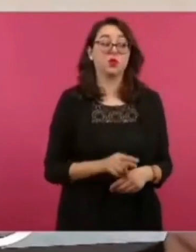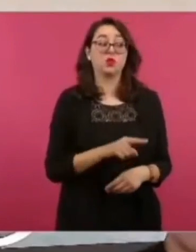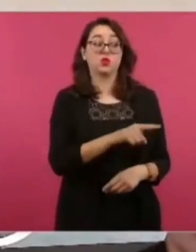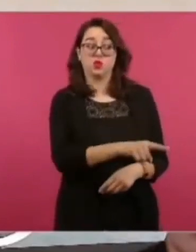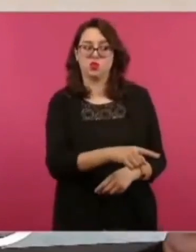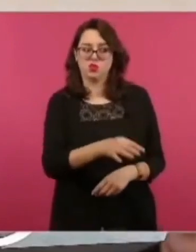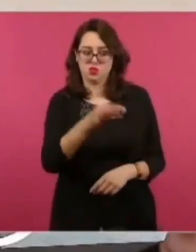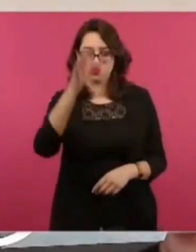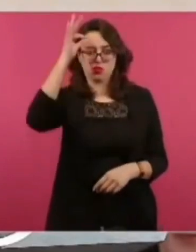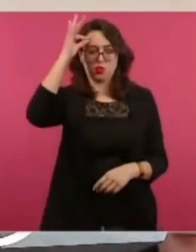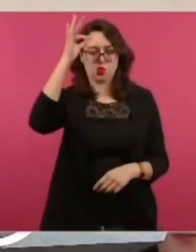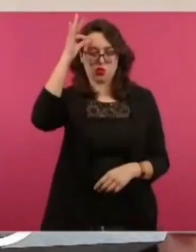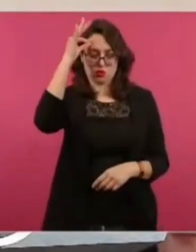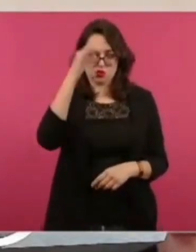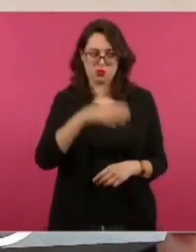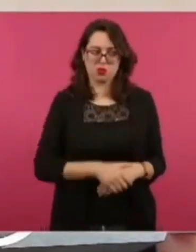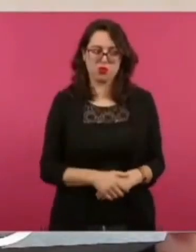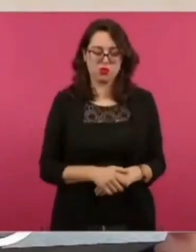el pueblo es tonto